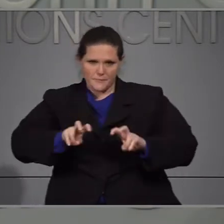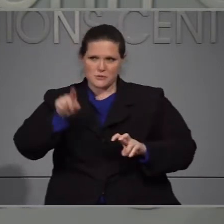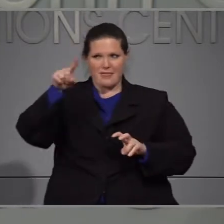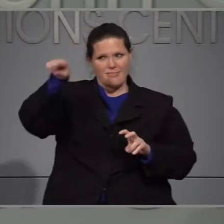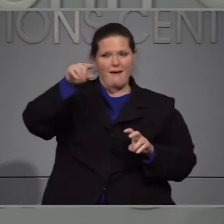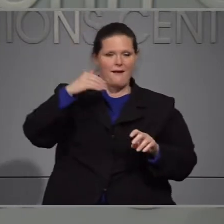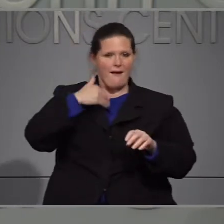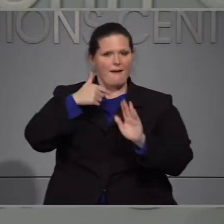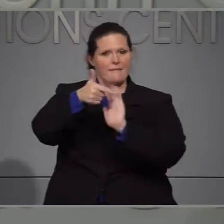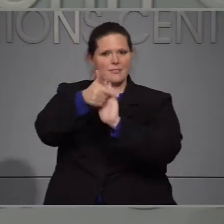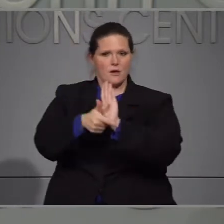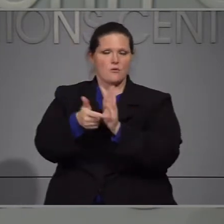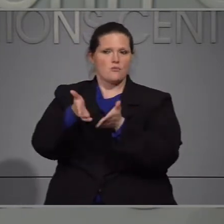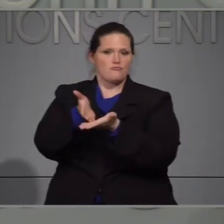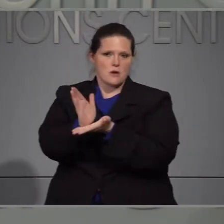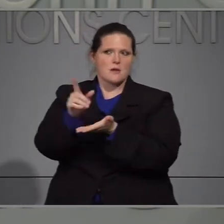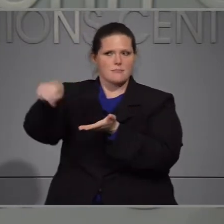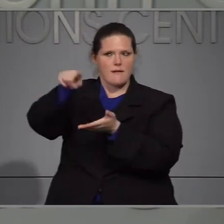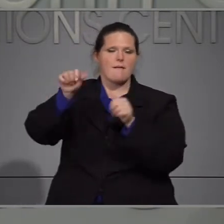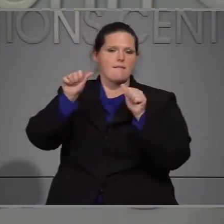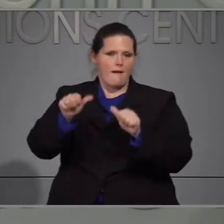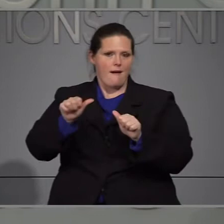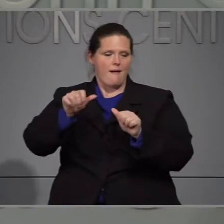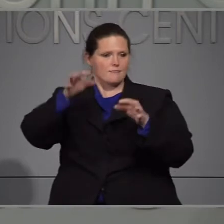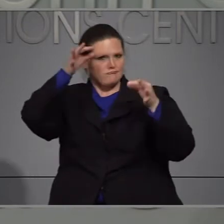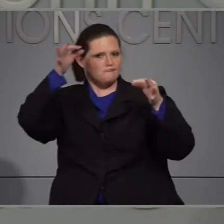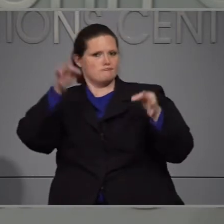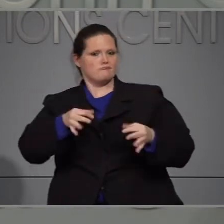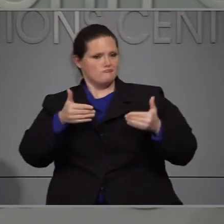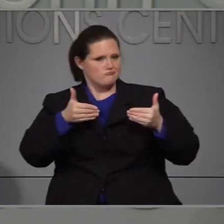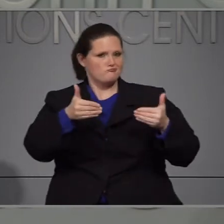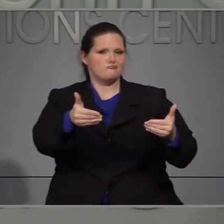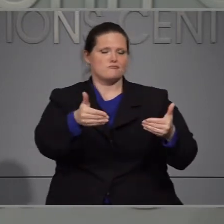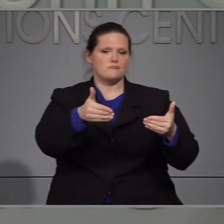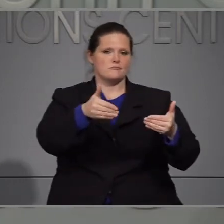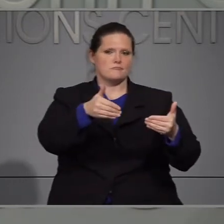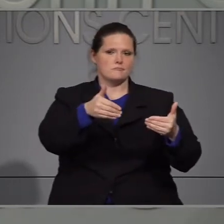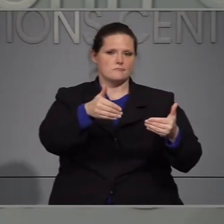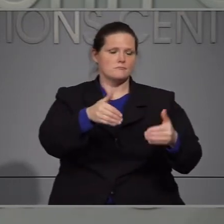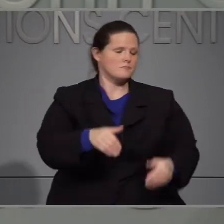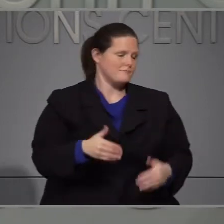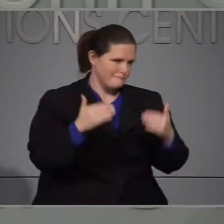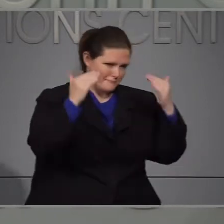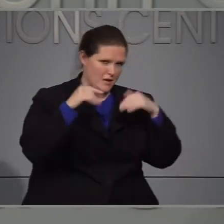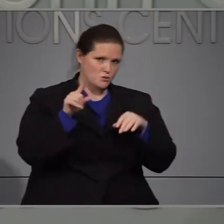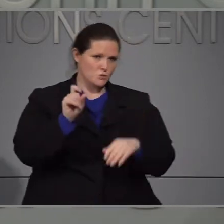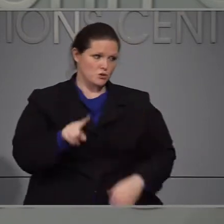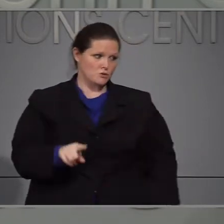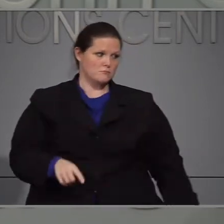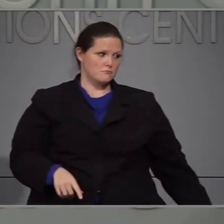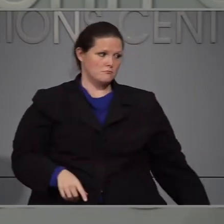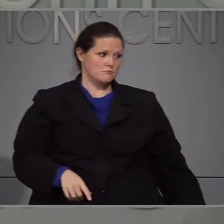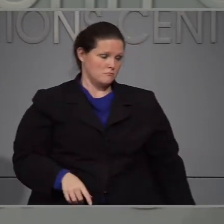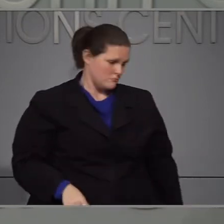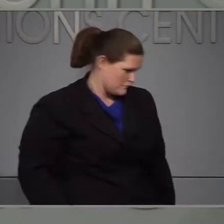directiva de la barra de abogadas ellos tienen los estatutos para. Tomar esa decisión siguiente.